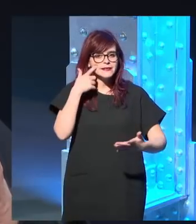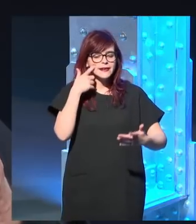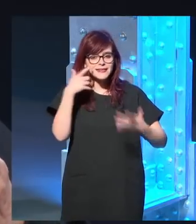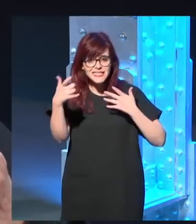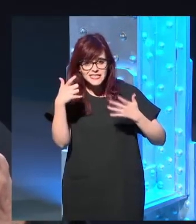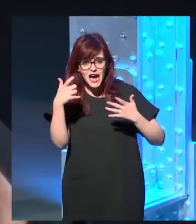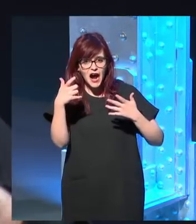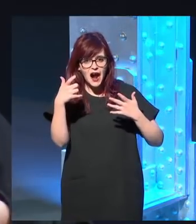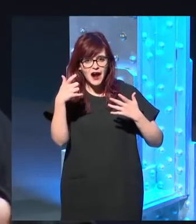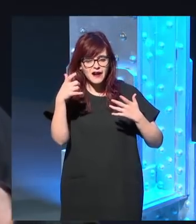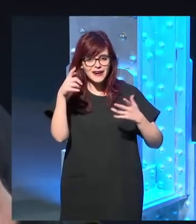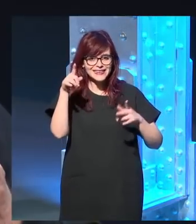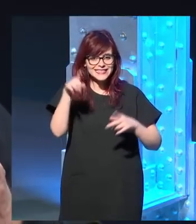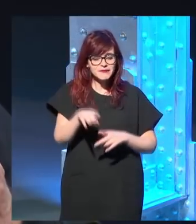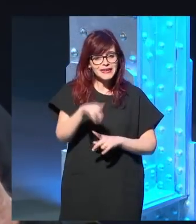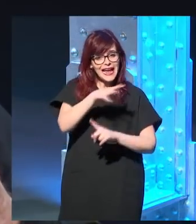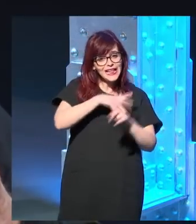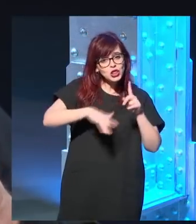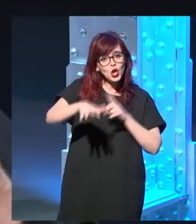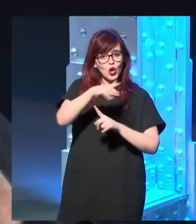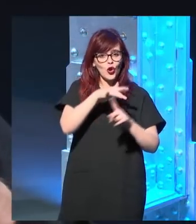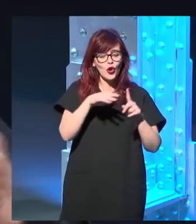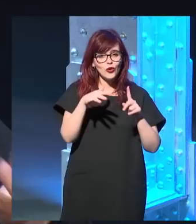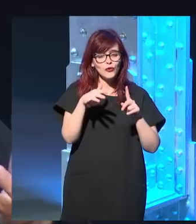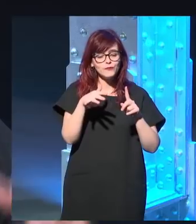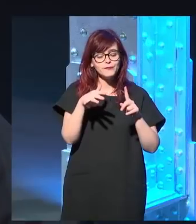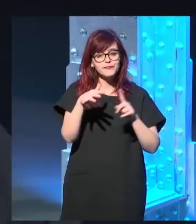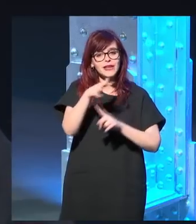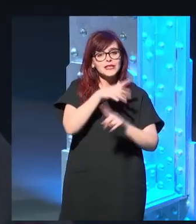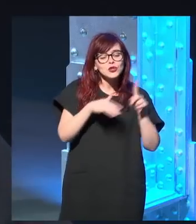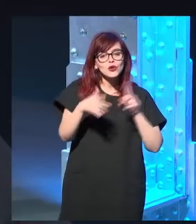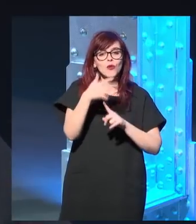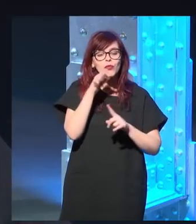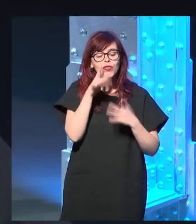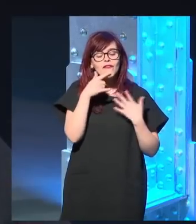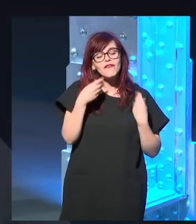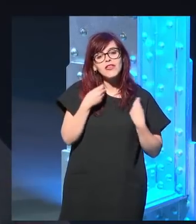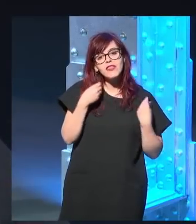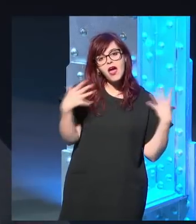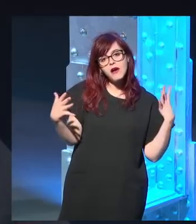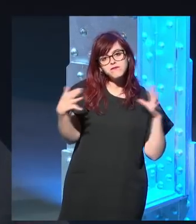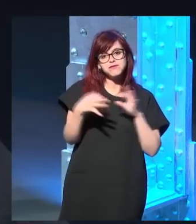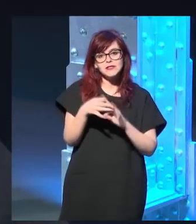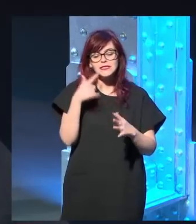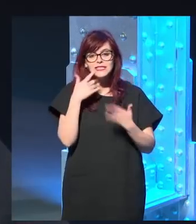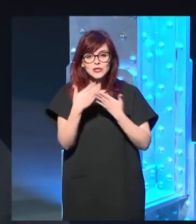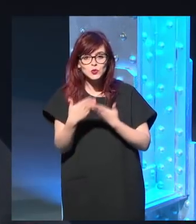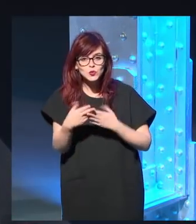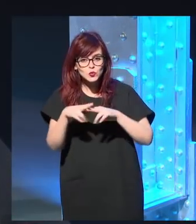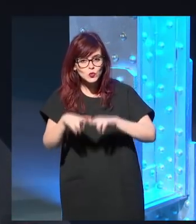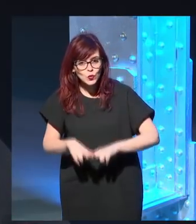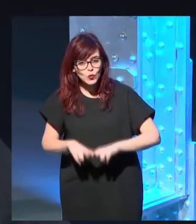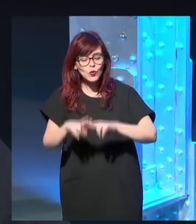y que alrededor de él se puede vivir una vida, una vida de estudios,